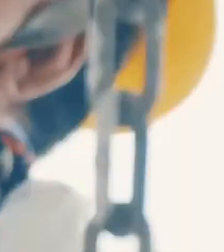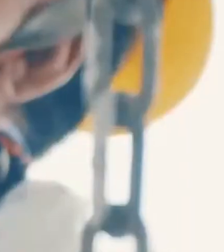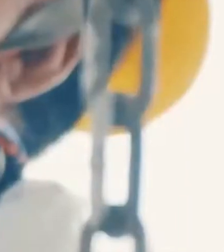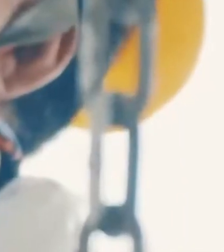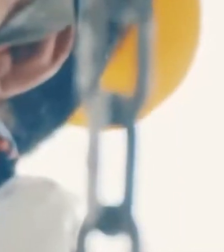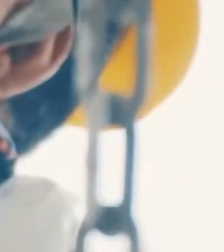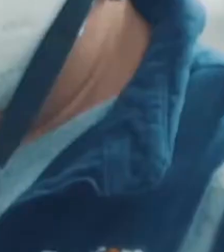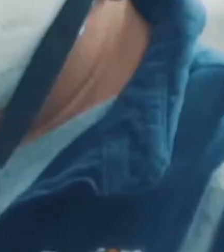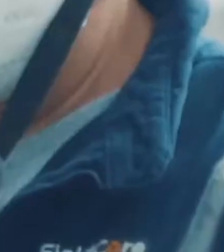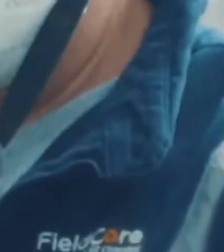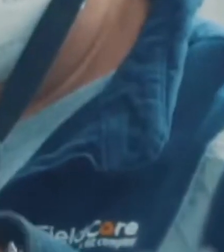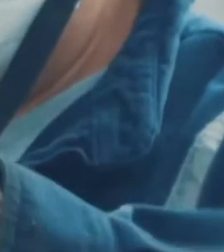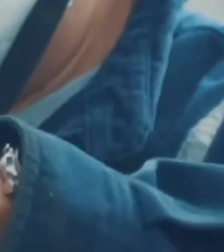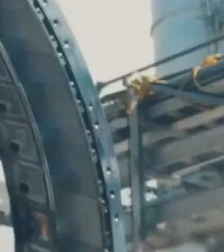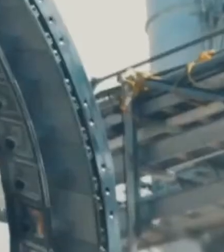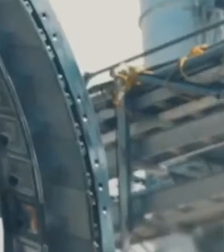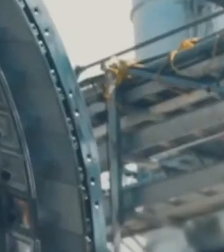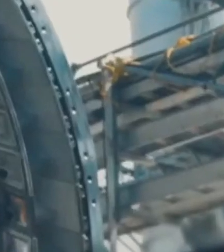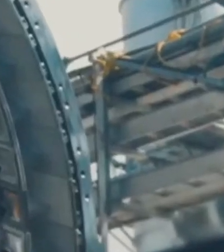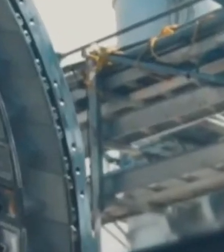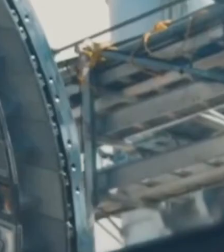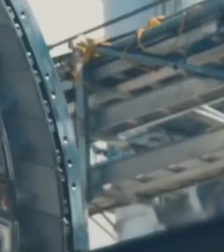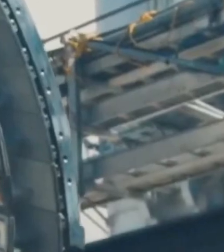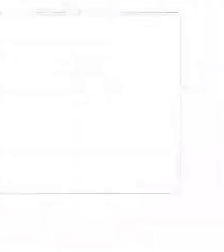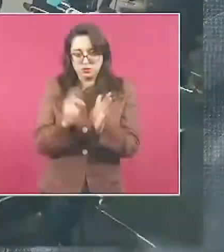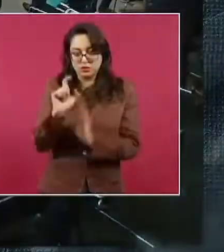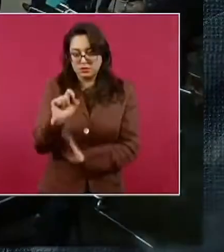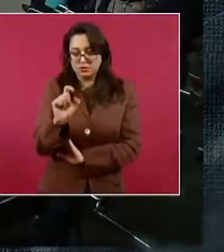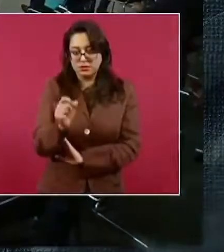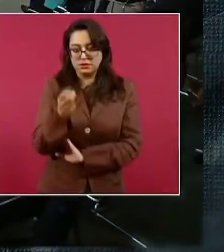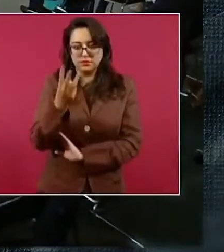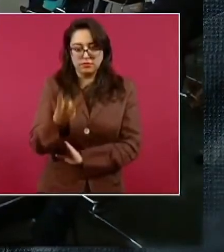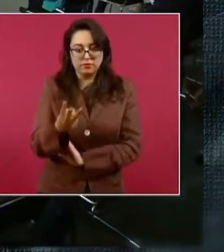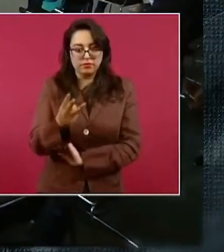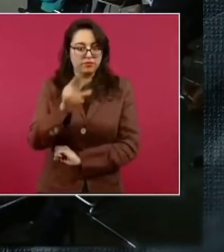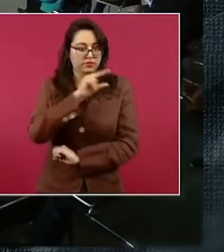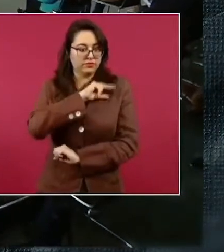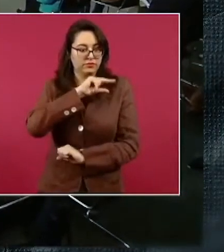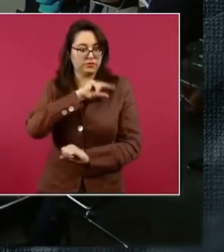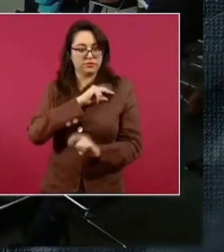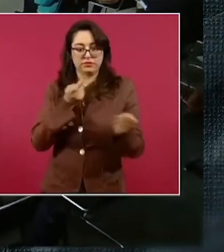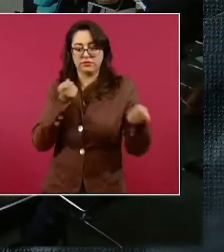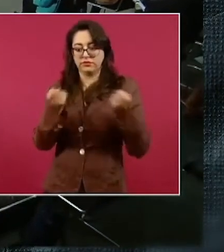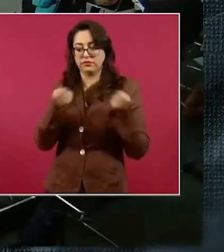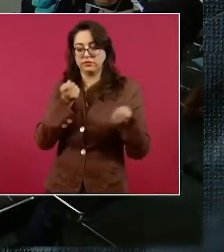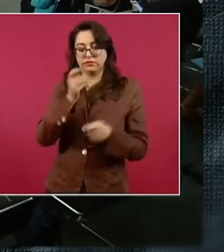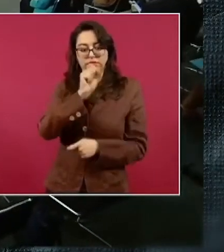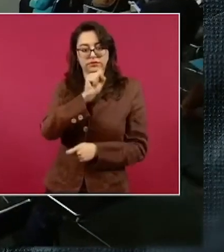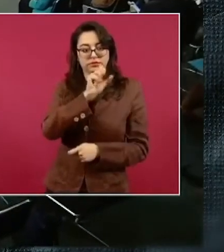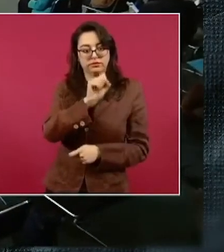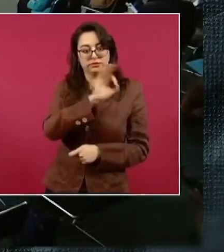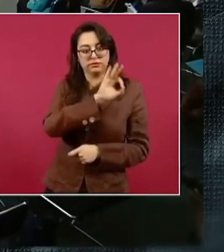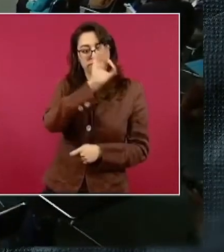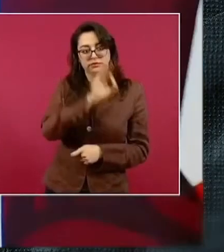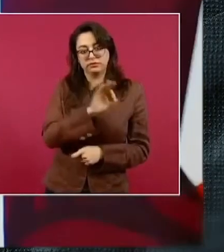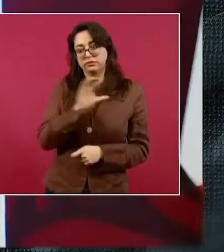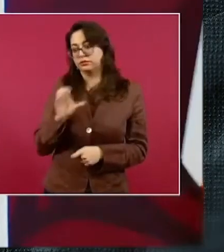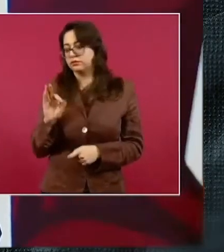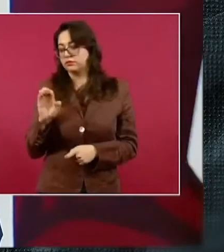empresa que más energía eléctrica producirá en el país. Entonces, con la operación que llevamos a cabo,